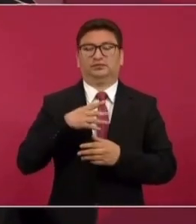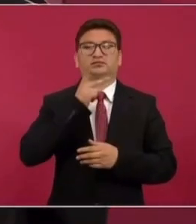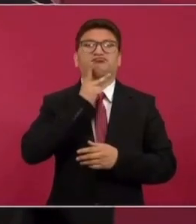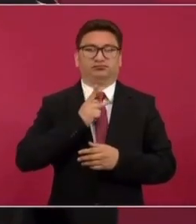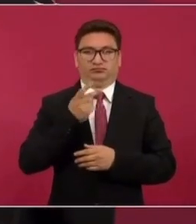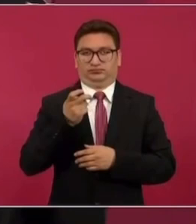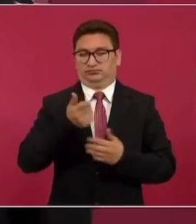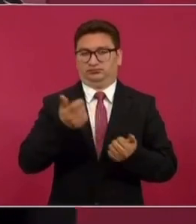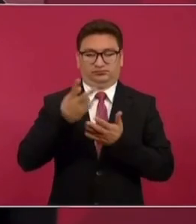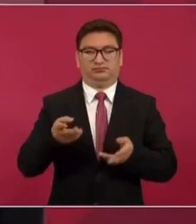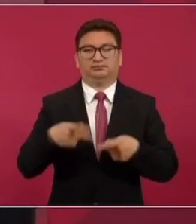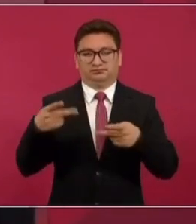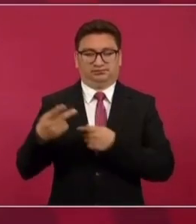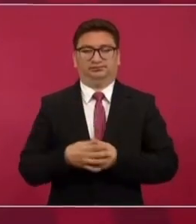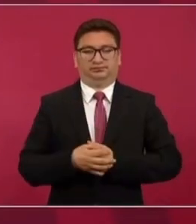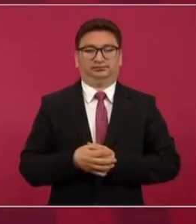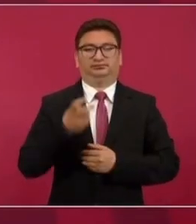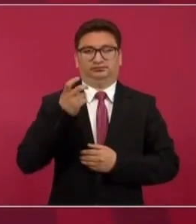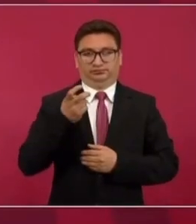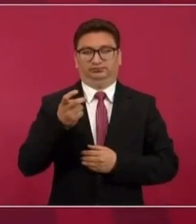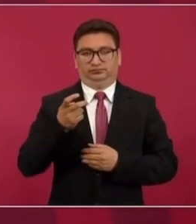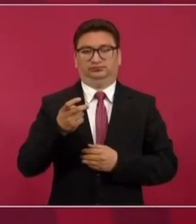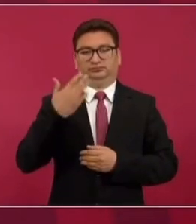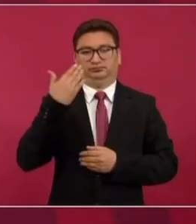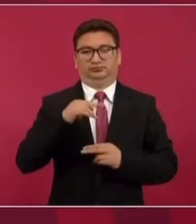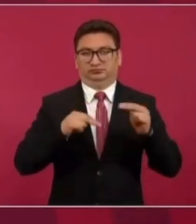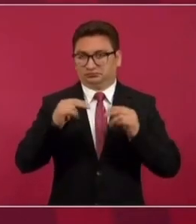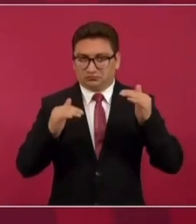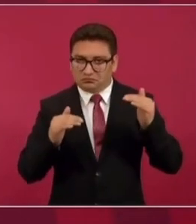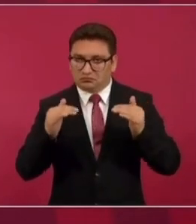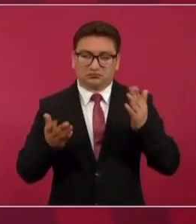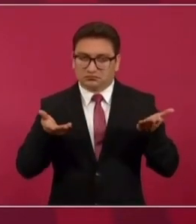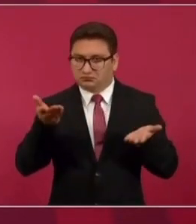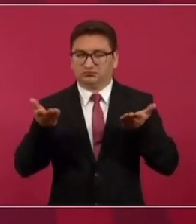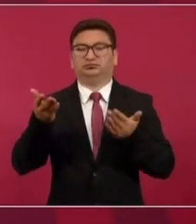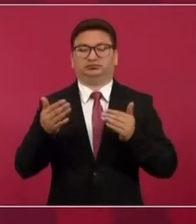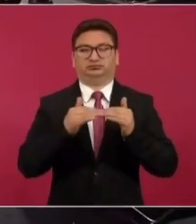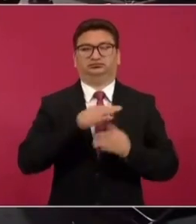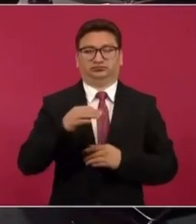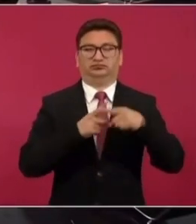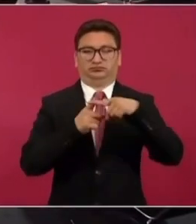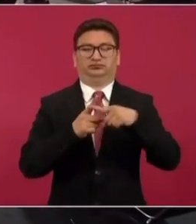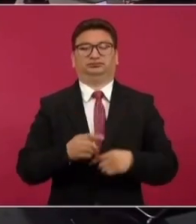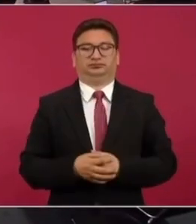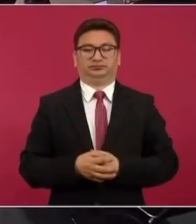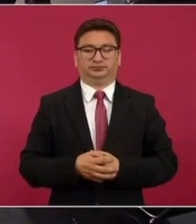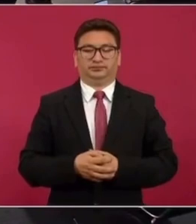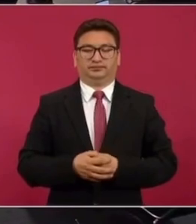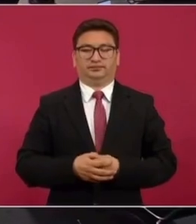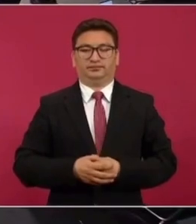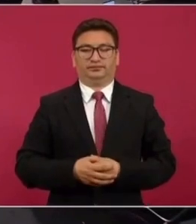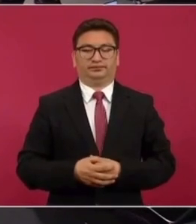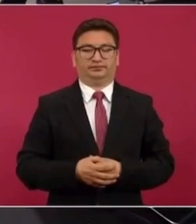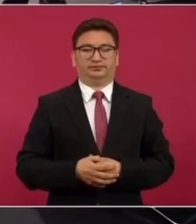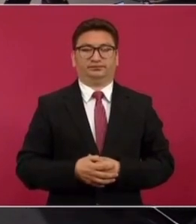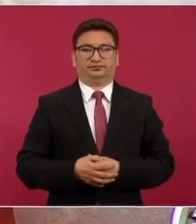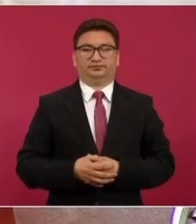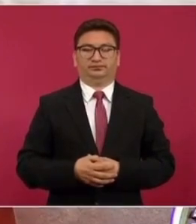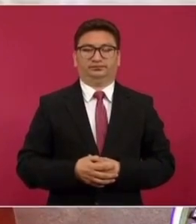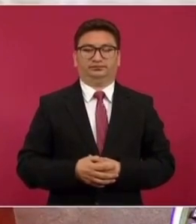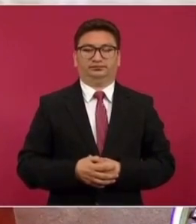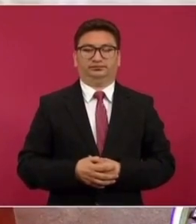el precio del petróleo cruz. Entonces, estamos haciendo un balance y es positivo para la